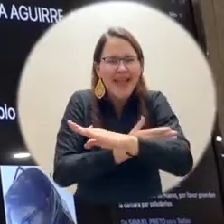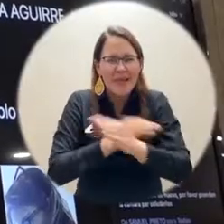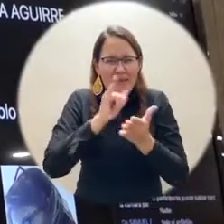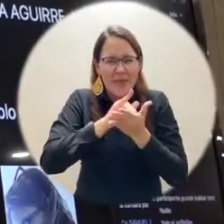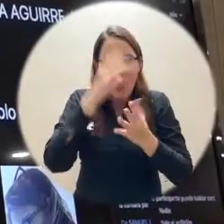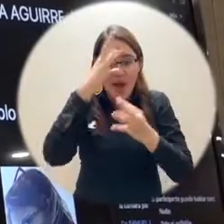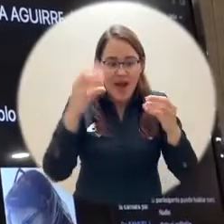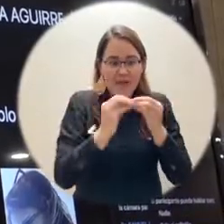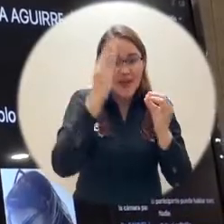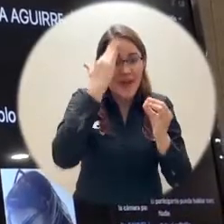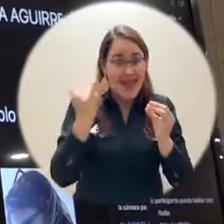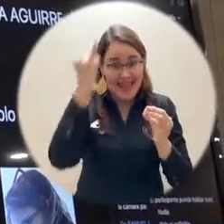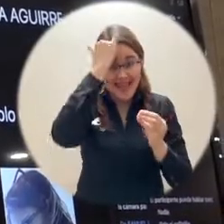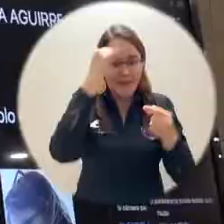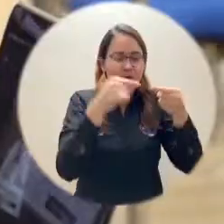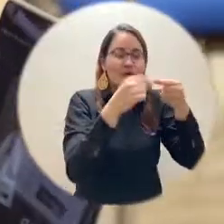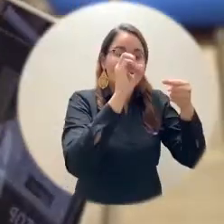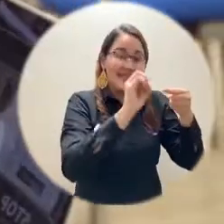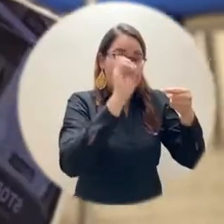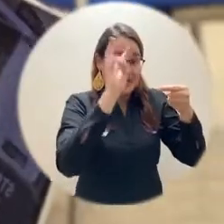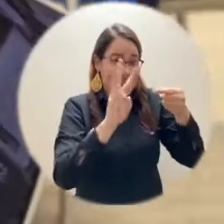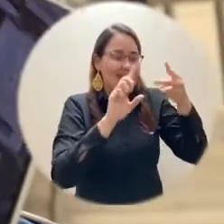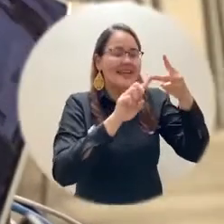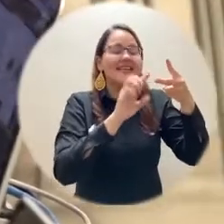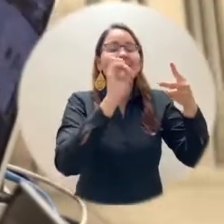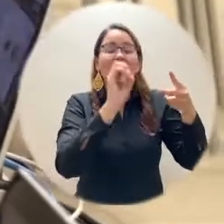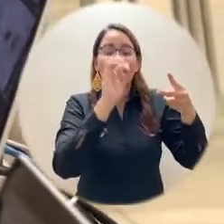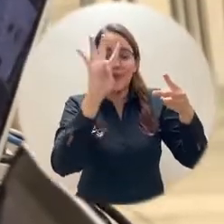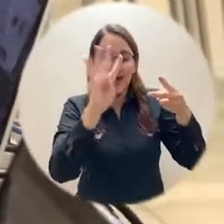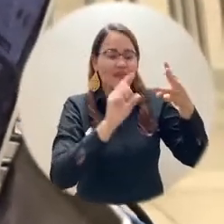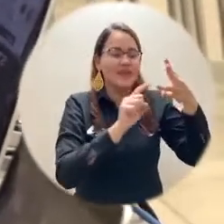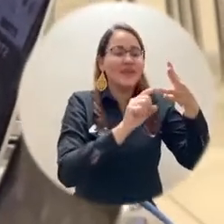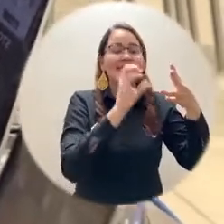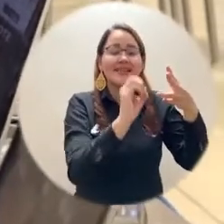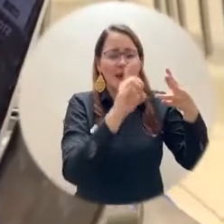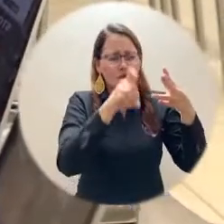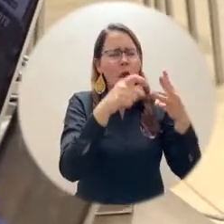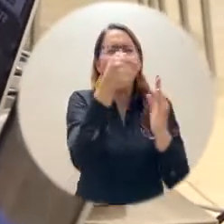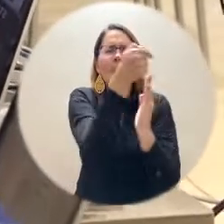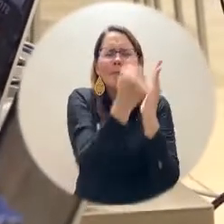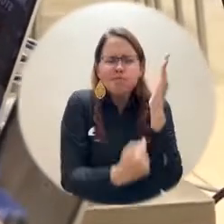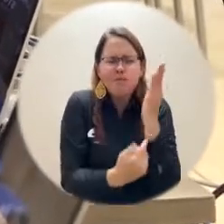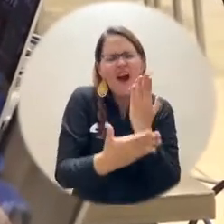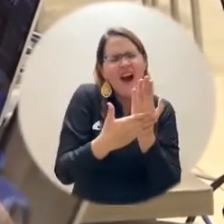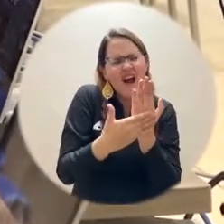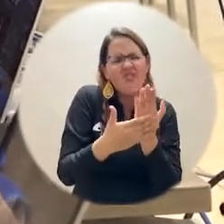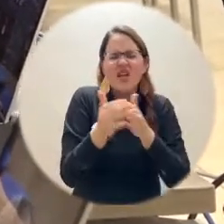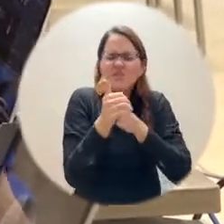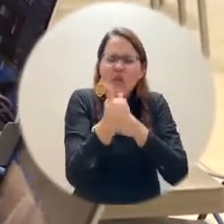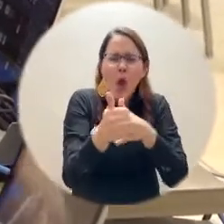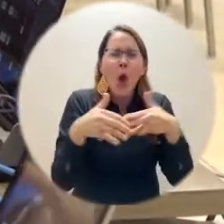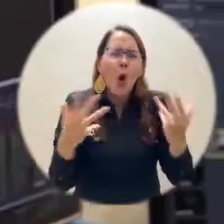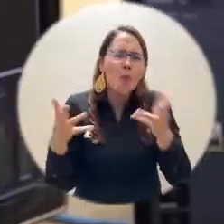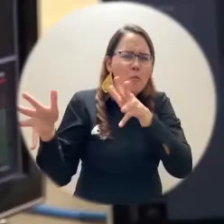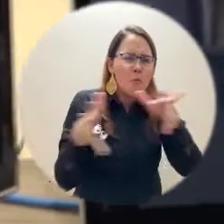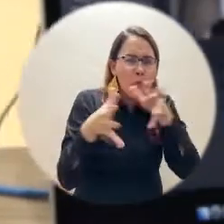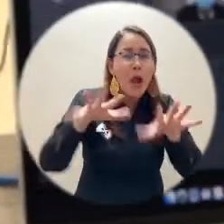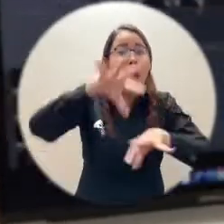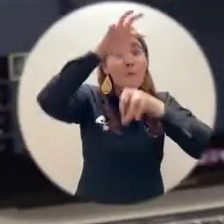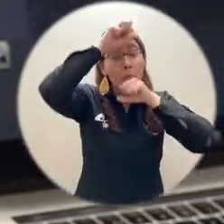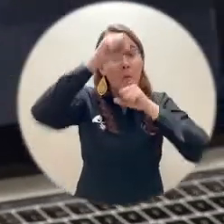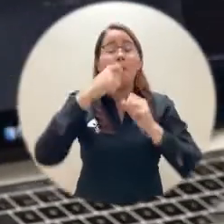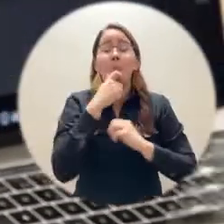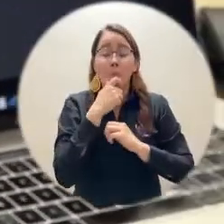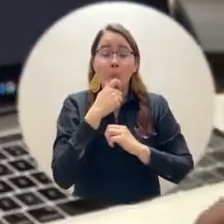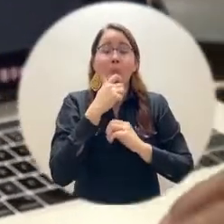los tres acuerdos académicos, el 03, 04 y el 06, donde trazamos algunas rutas de cómo abordar el proceso de enseñanza